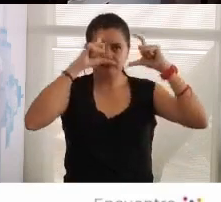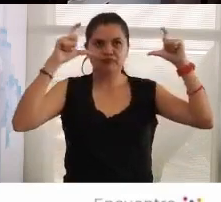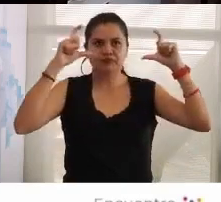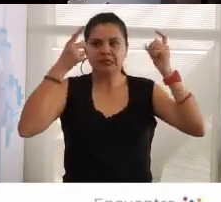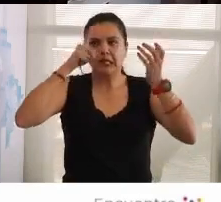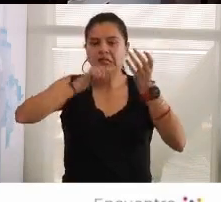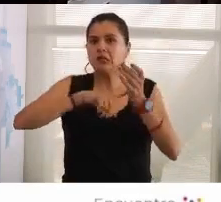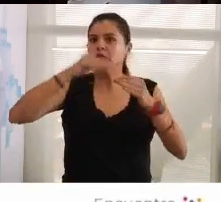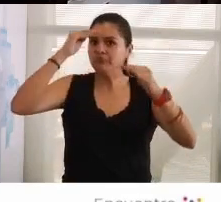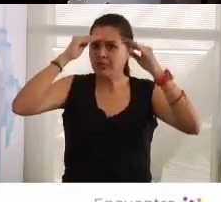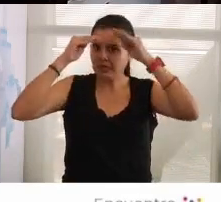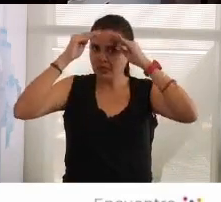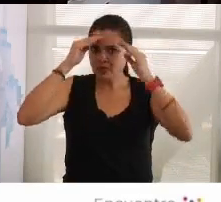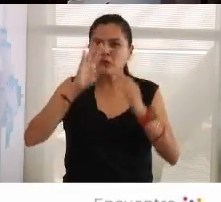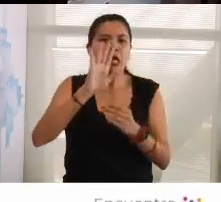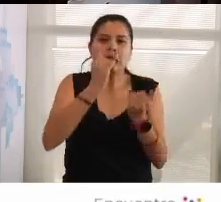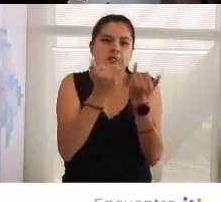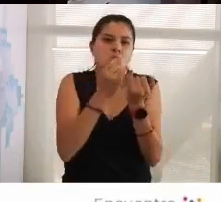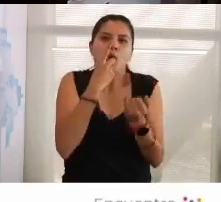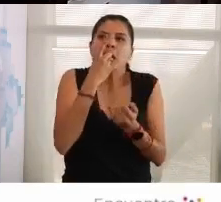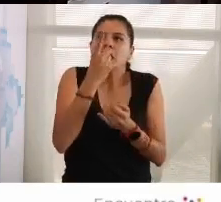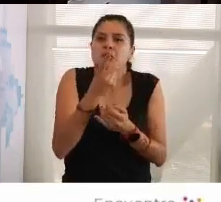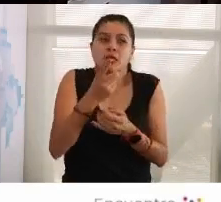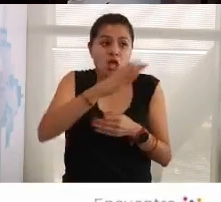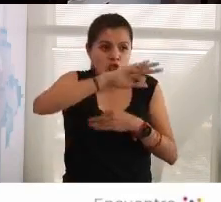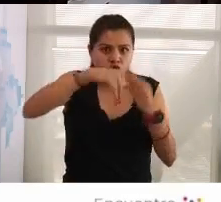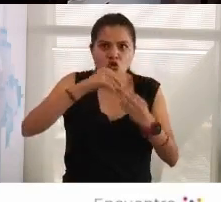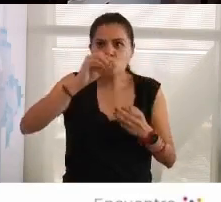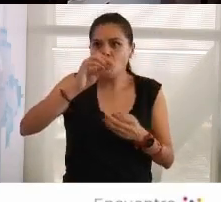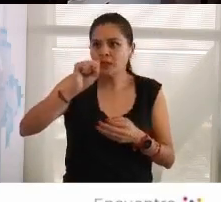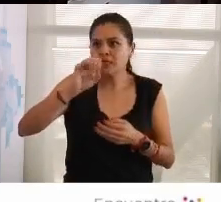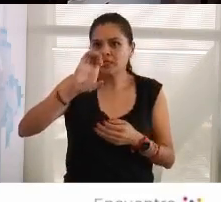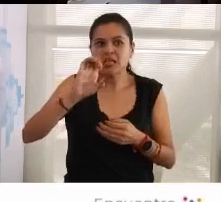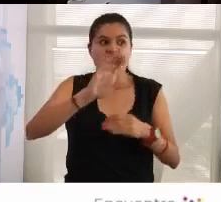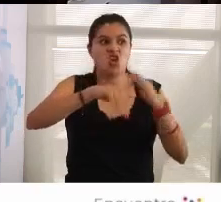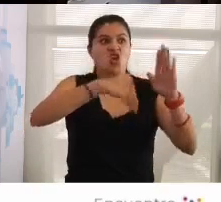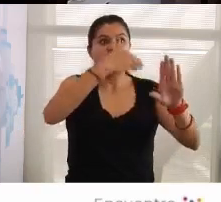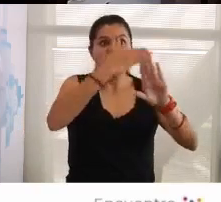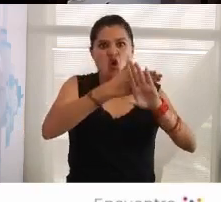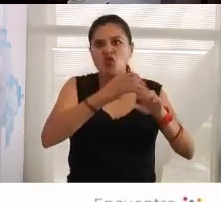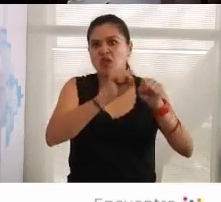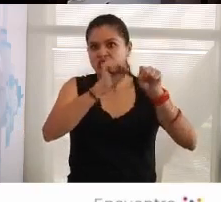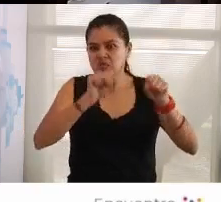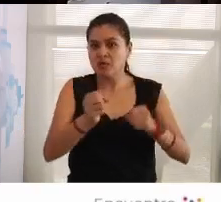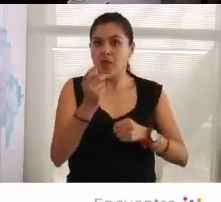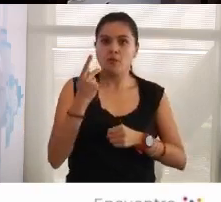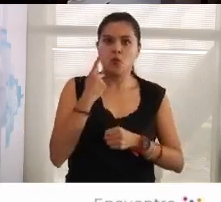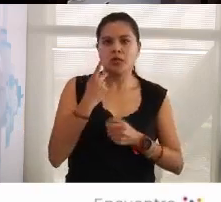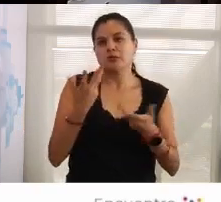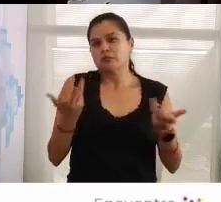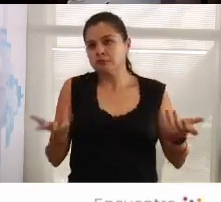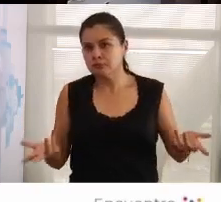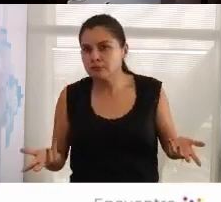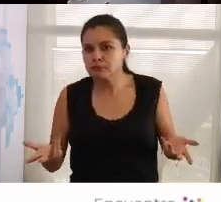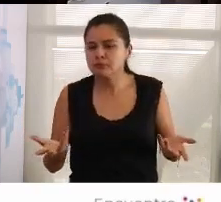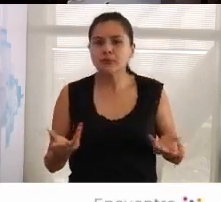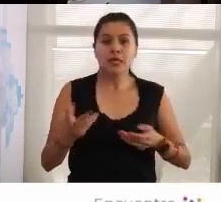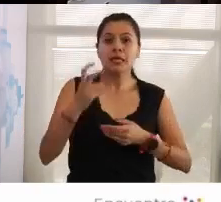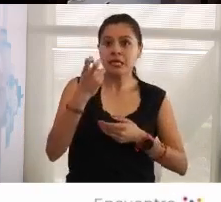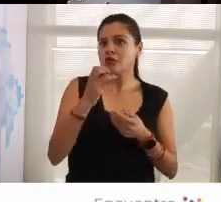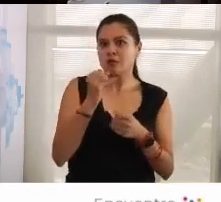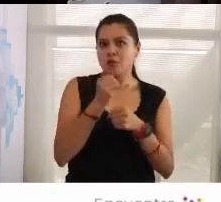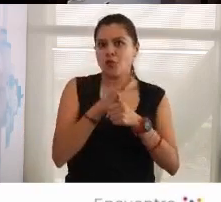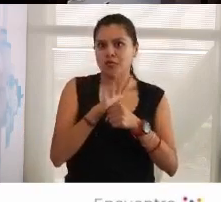organizaciones somos terroristas, ¿sabes? que estamos contra el sistema político, ¿no? Y sin entender,